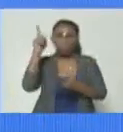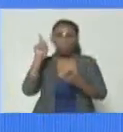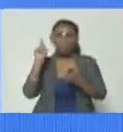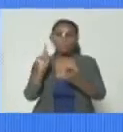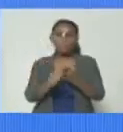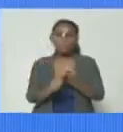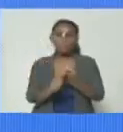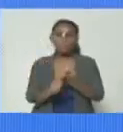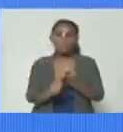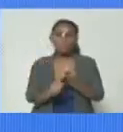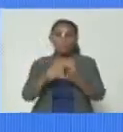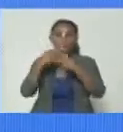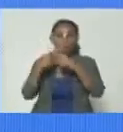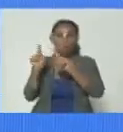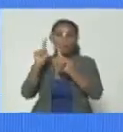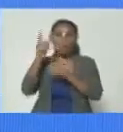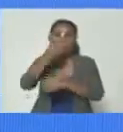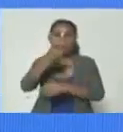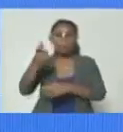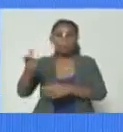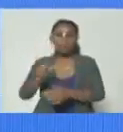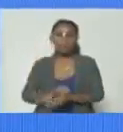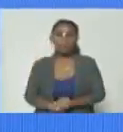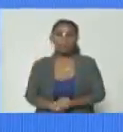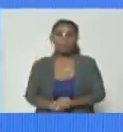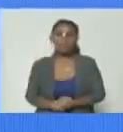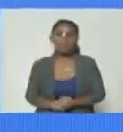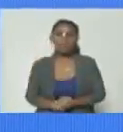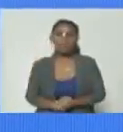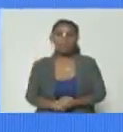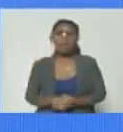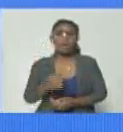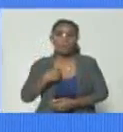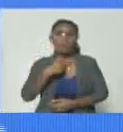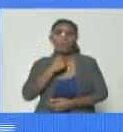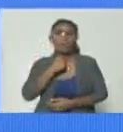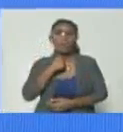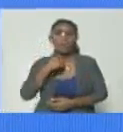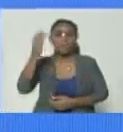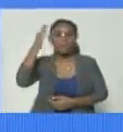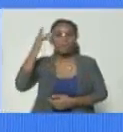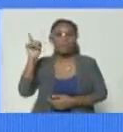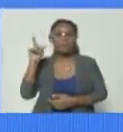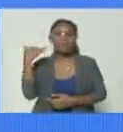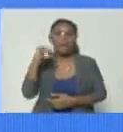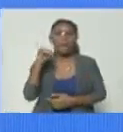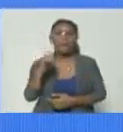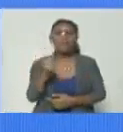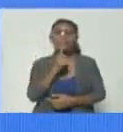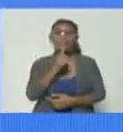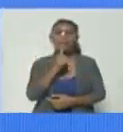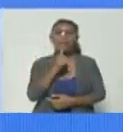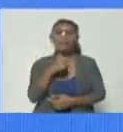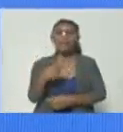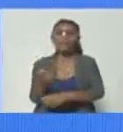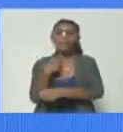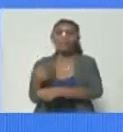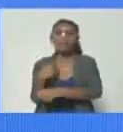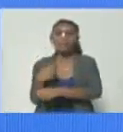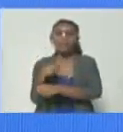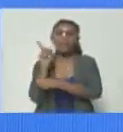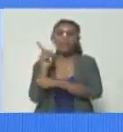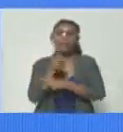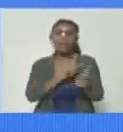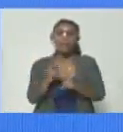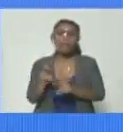y a otras personas me gustaría saber si tienen precisión de los financiistas de este